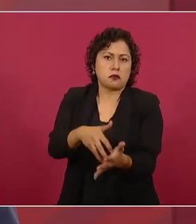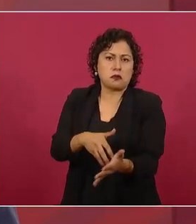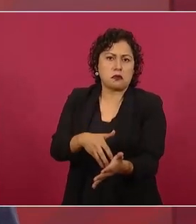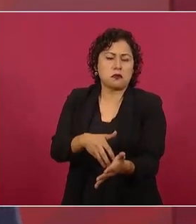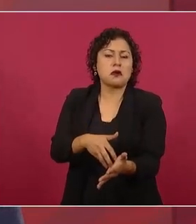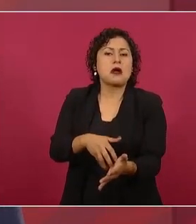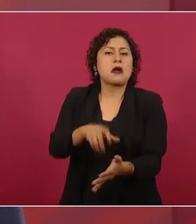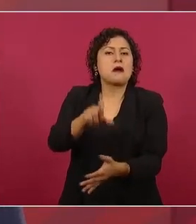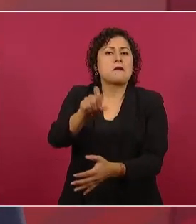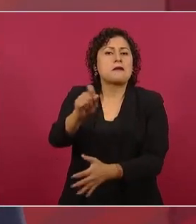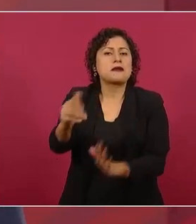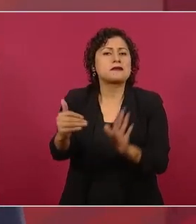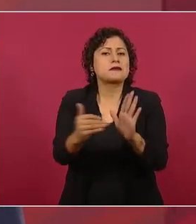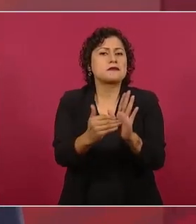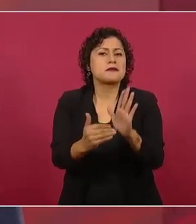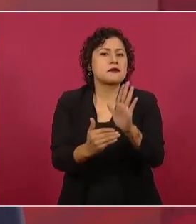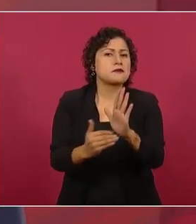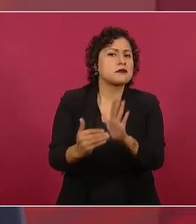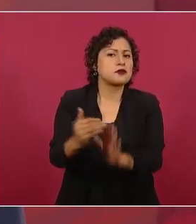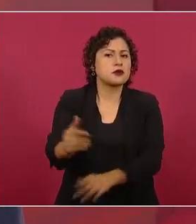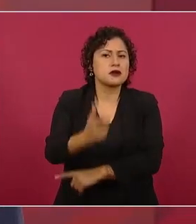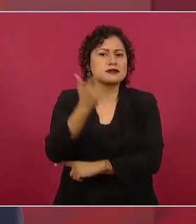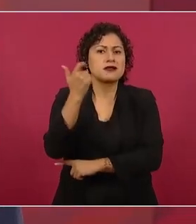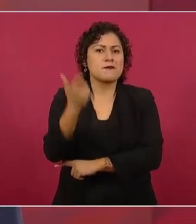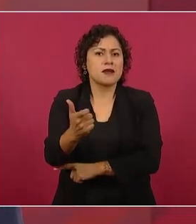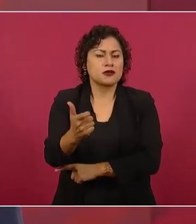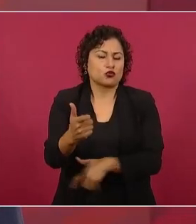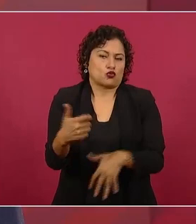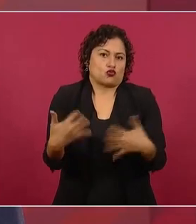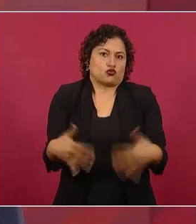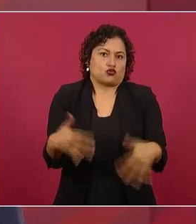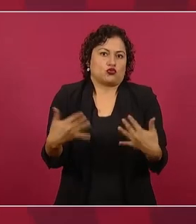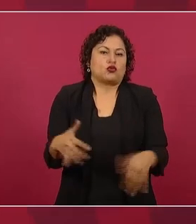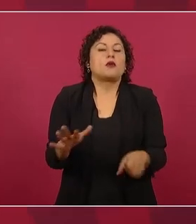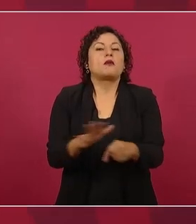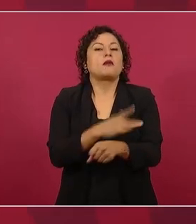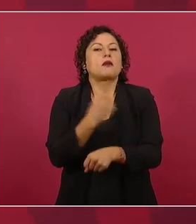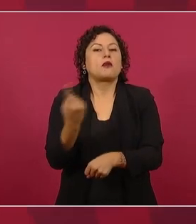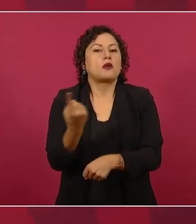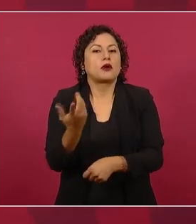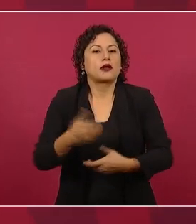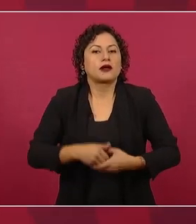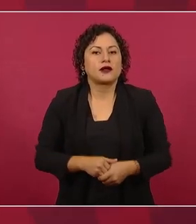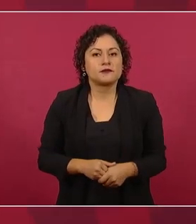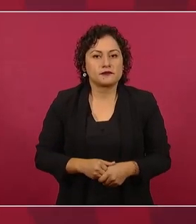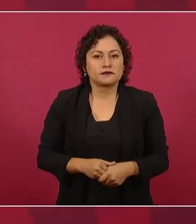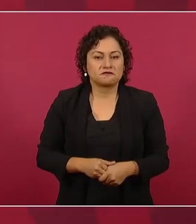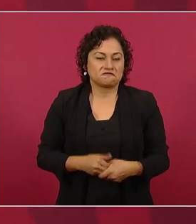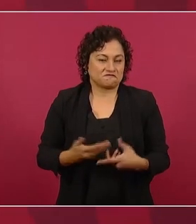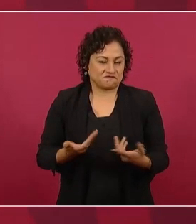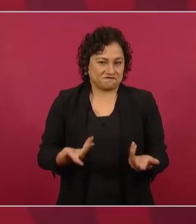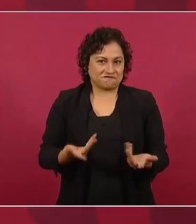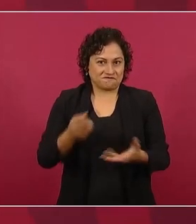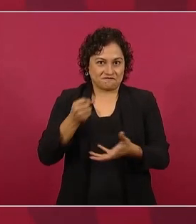porque también se van a terminar las duplicidades.